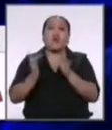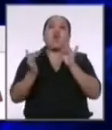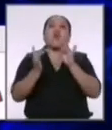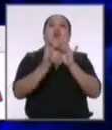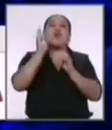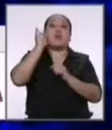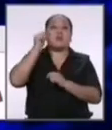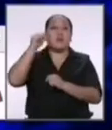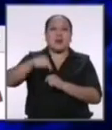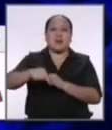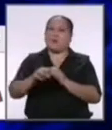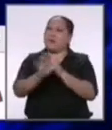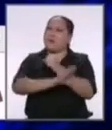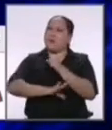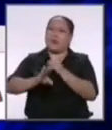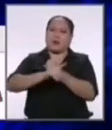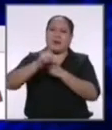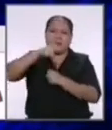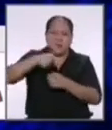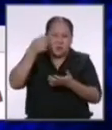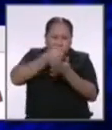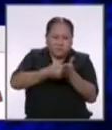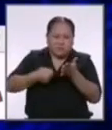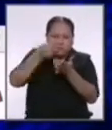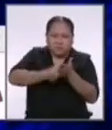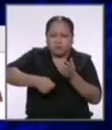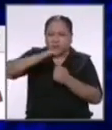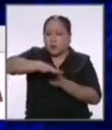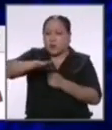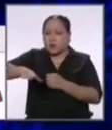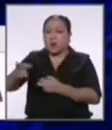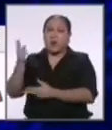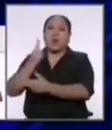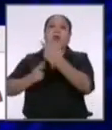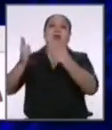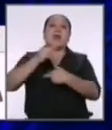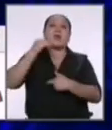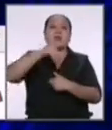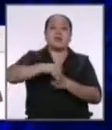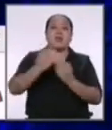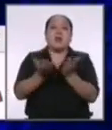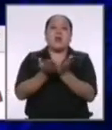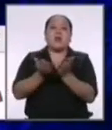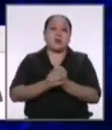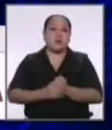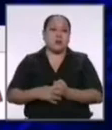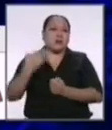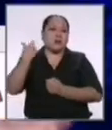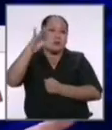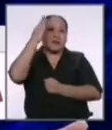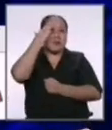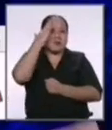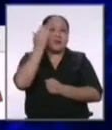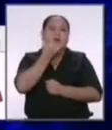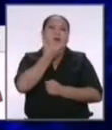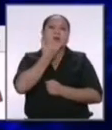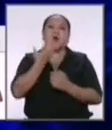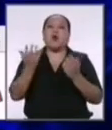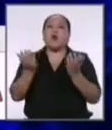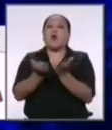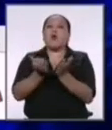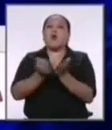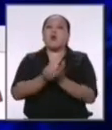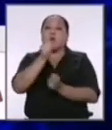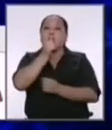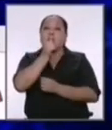irreemplazable necesitamos hacer todos los esfuerzos para que los chicos vuelven a las aulas pero sabemos lo que ha sucedido que los colegios privados han